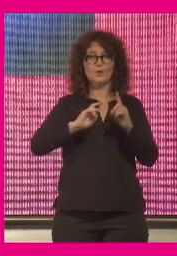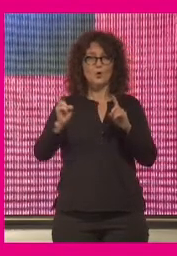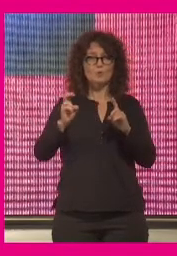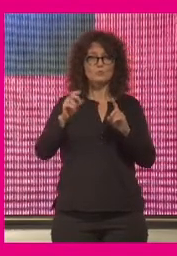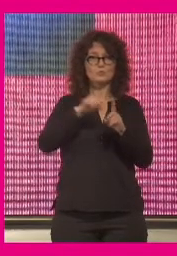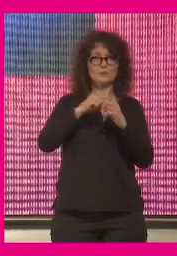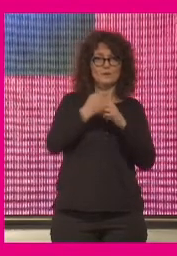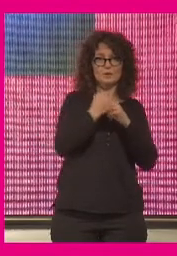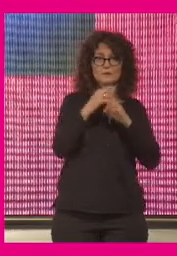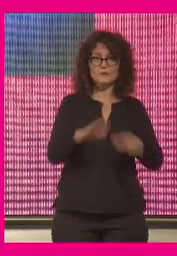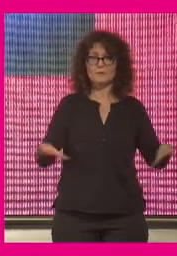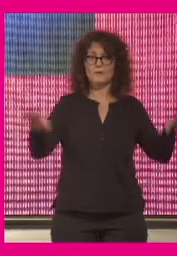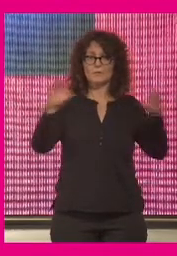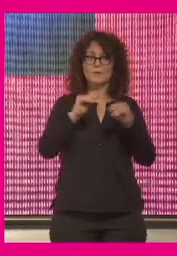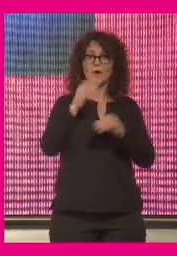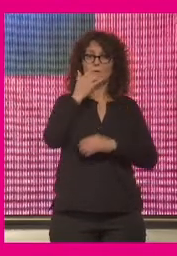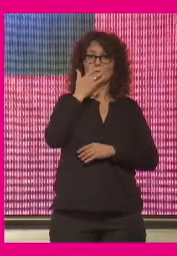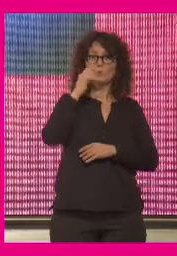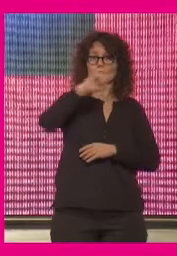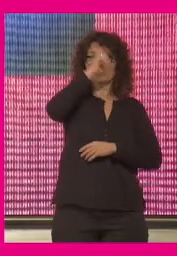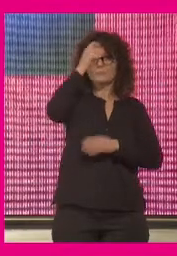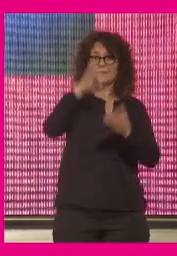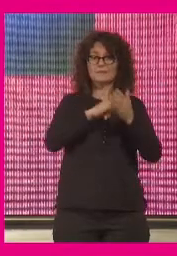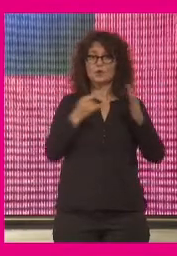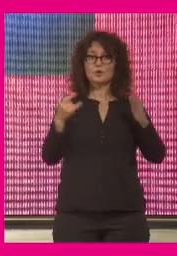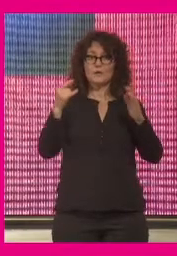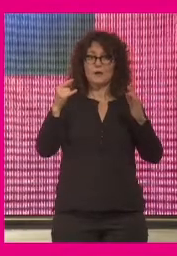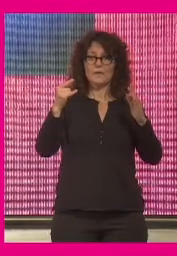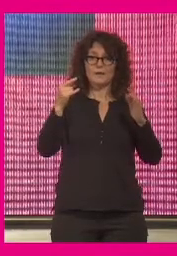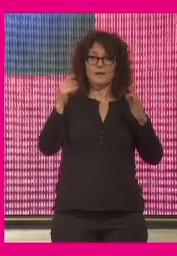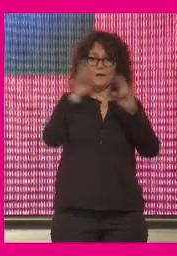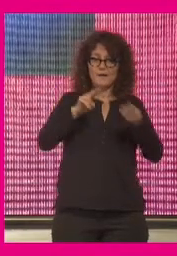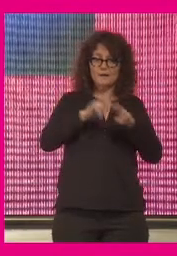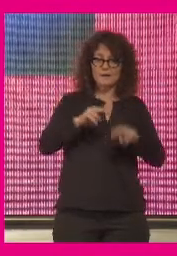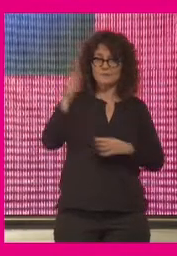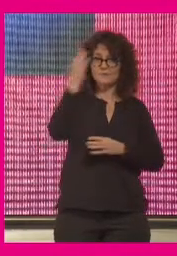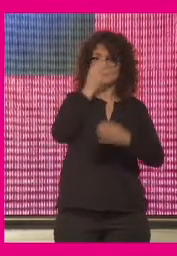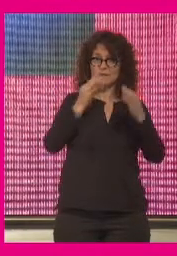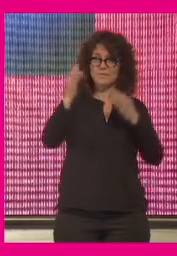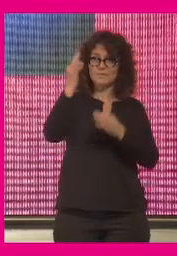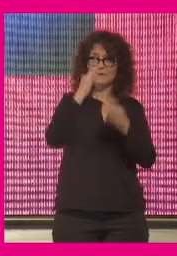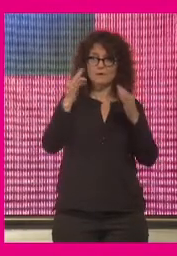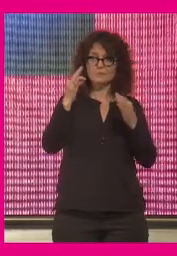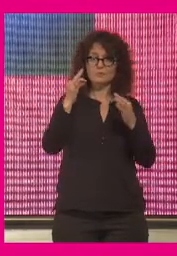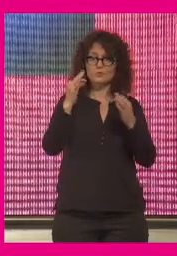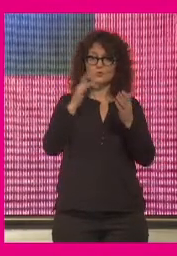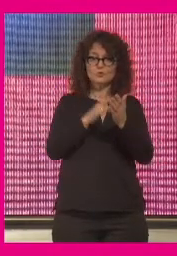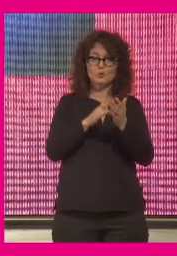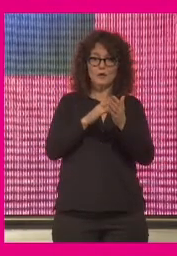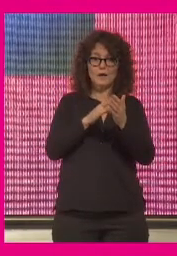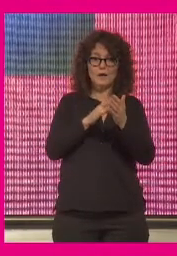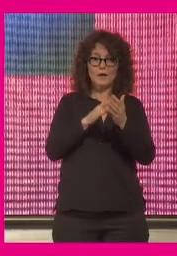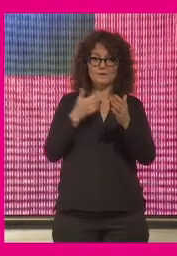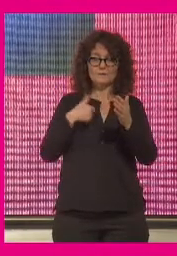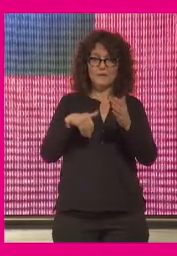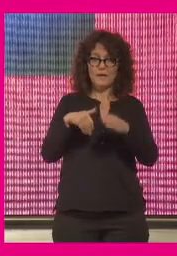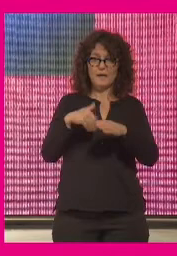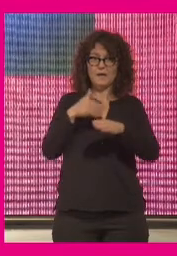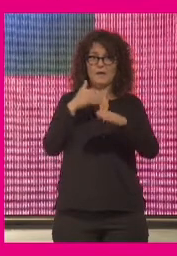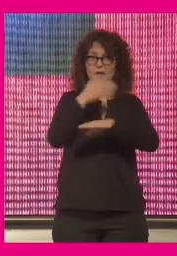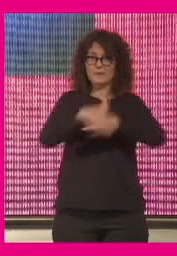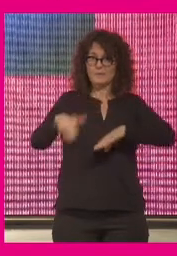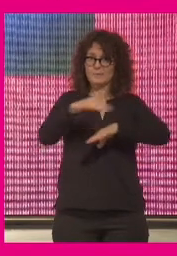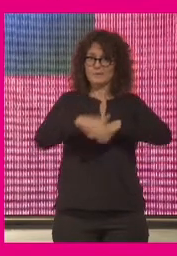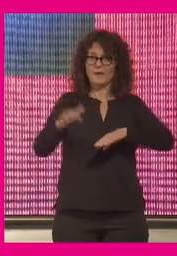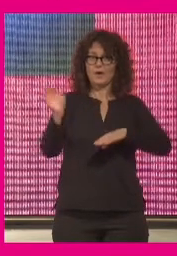concepción de la tecnología del análisis de datos ha topado con un límite o se ha visto en buena medida